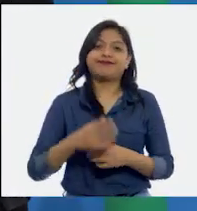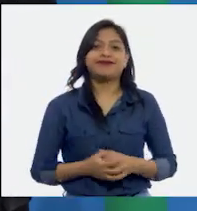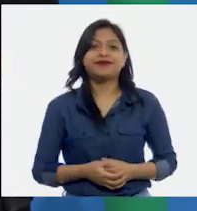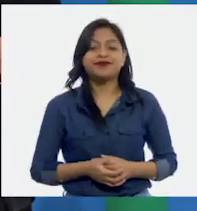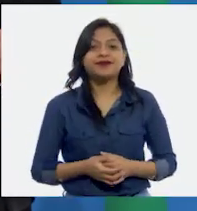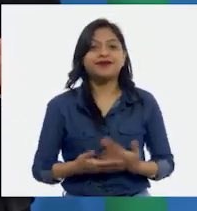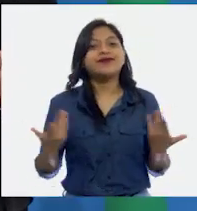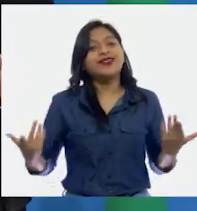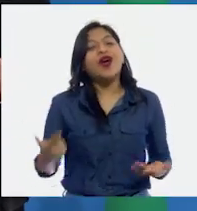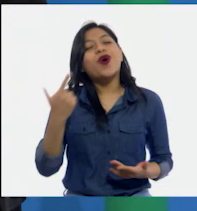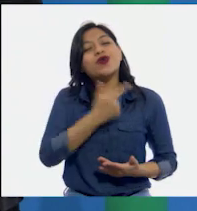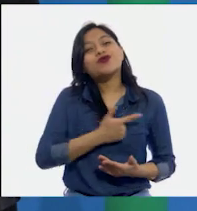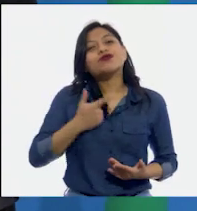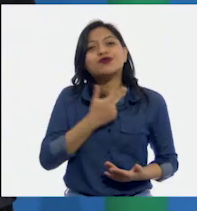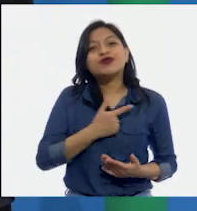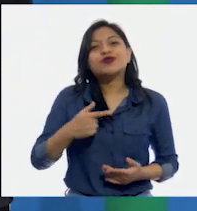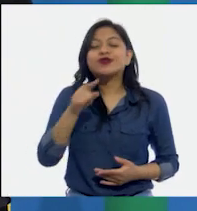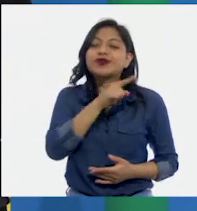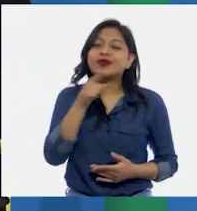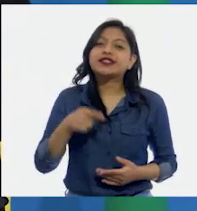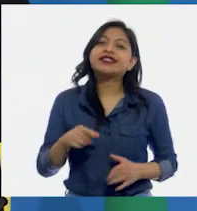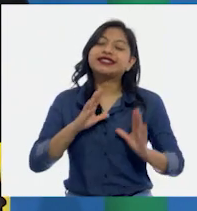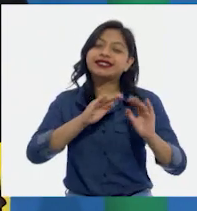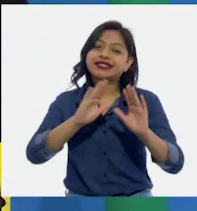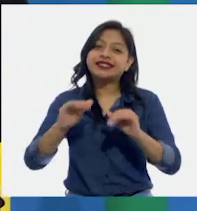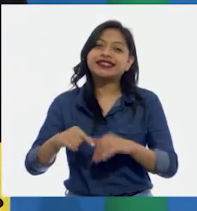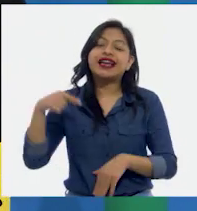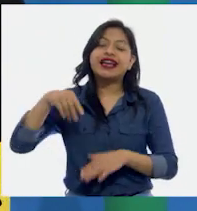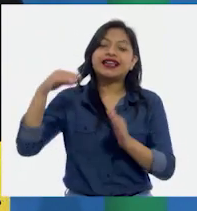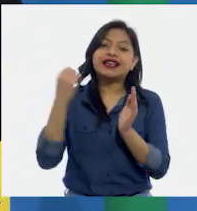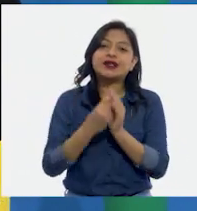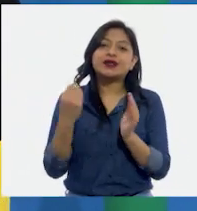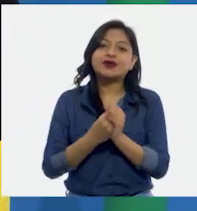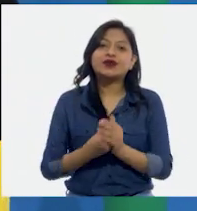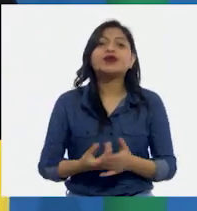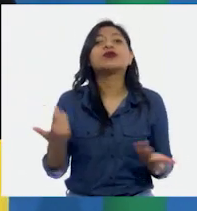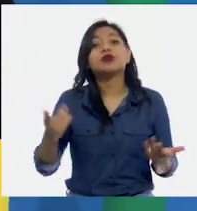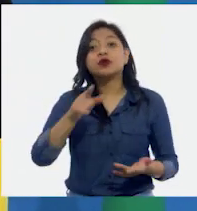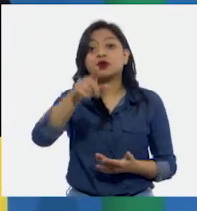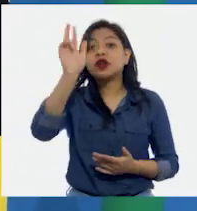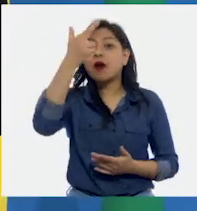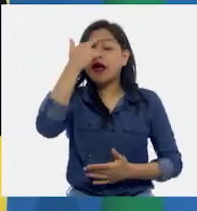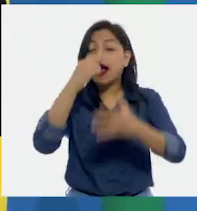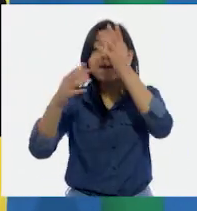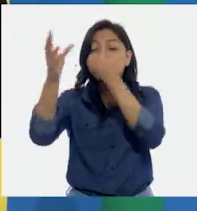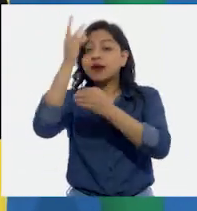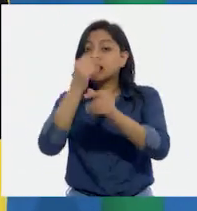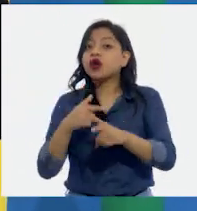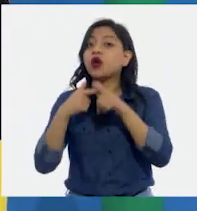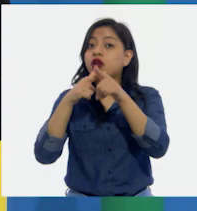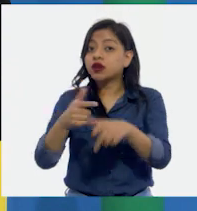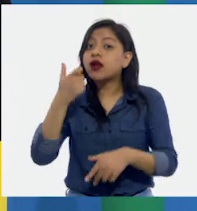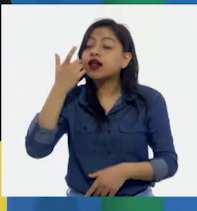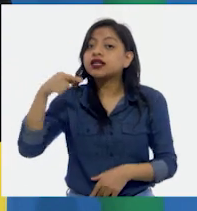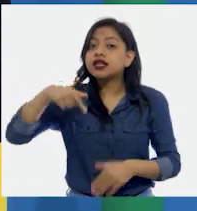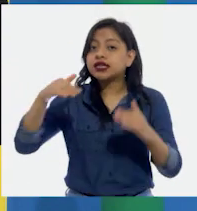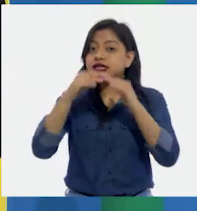Ha sido un placer estar aquí, en esta clase. Y recuerden que para seguir aprendiendo en Casa 3,